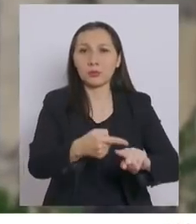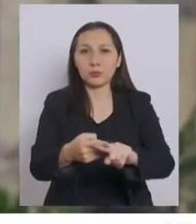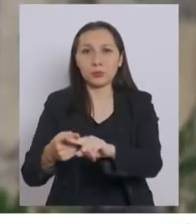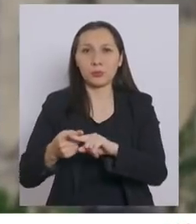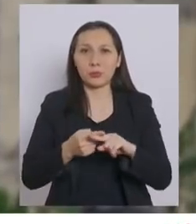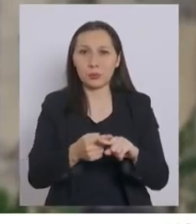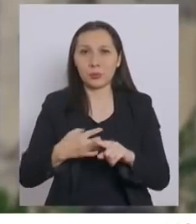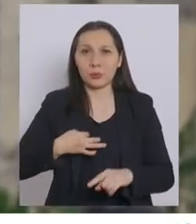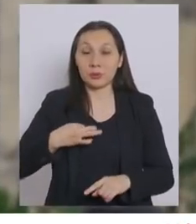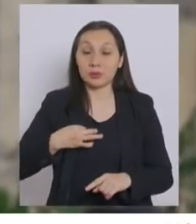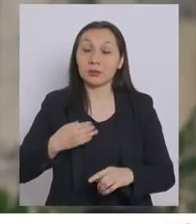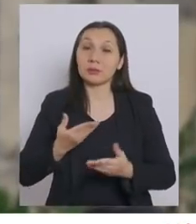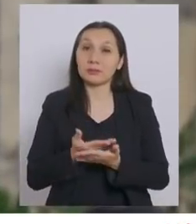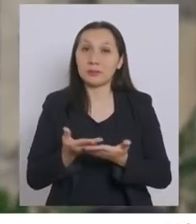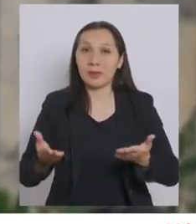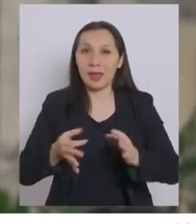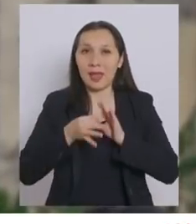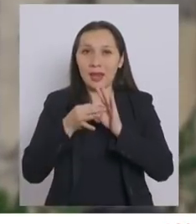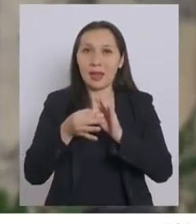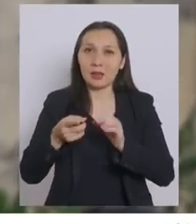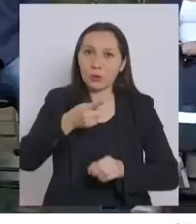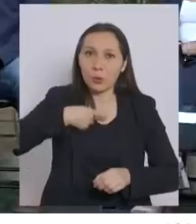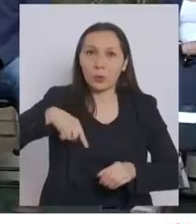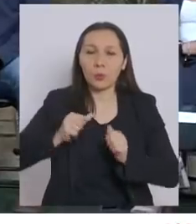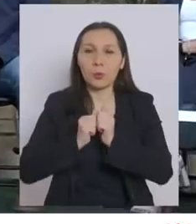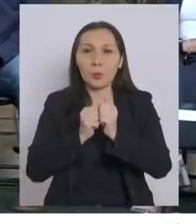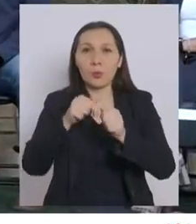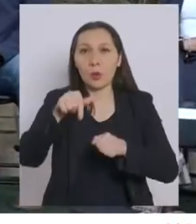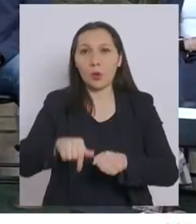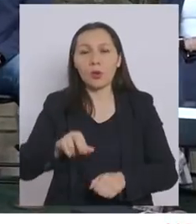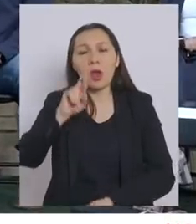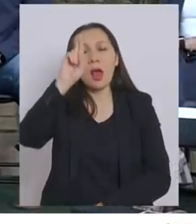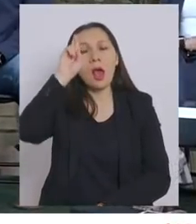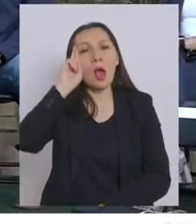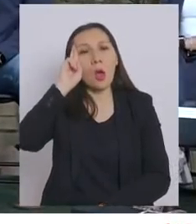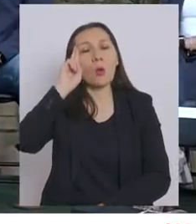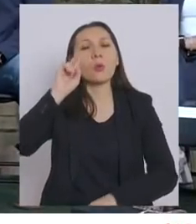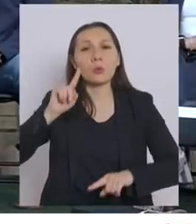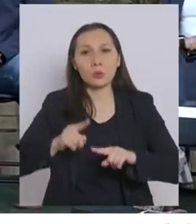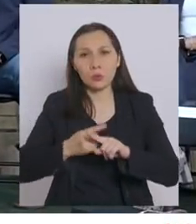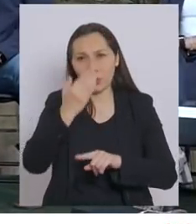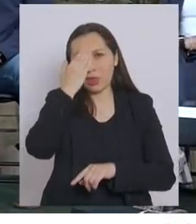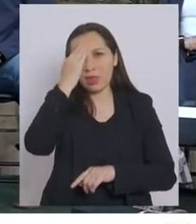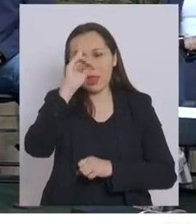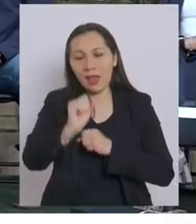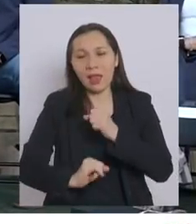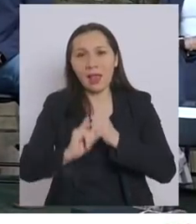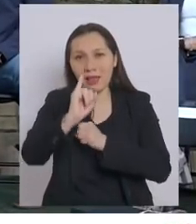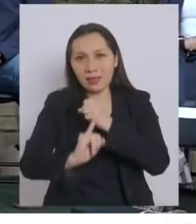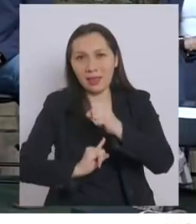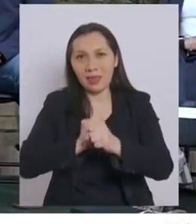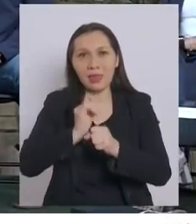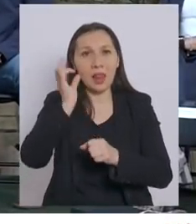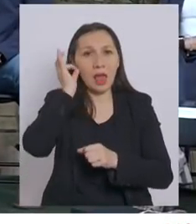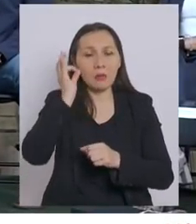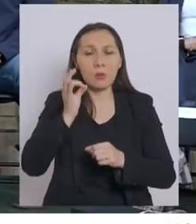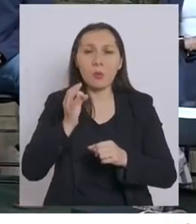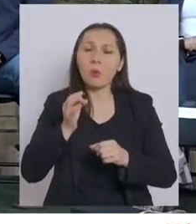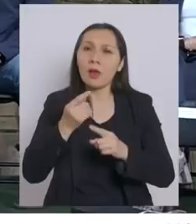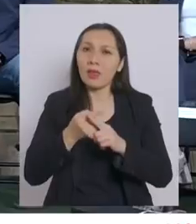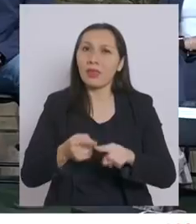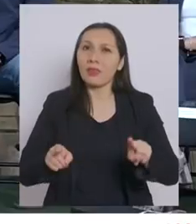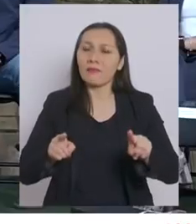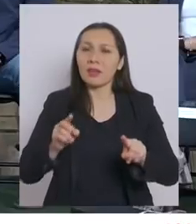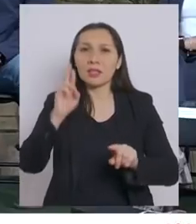civil. Les agradezco que nos acompañen hoy, cuando conmemoramos un nuevo Día Internacional de la Mujer, en una ceremonia